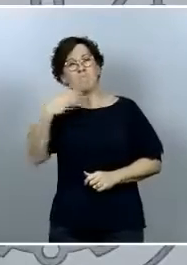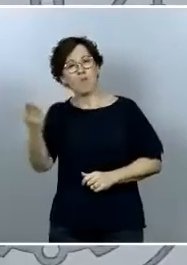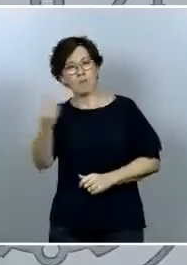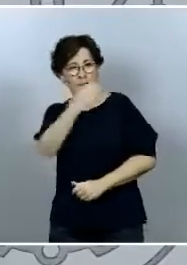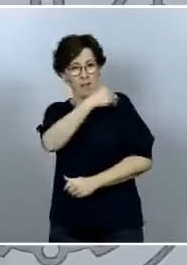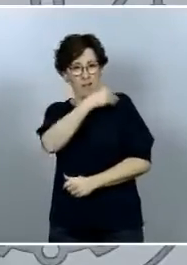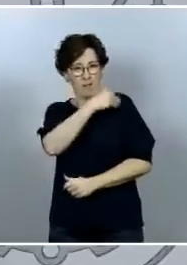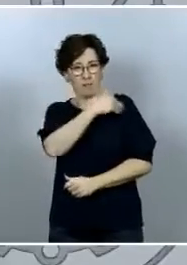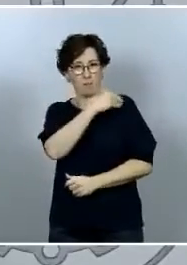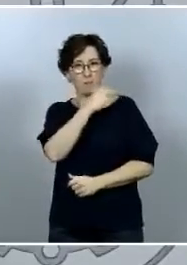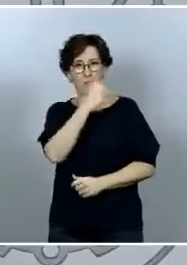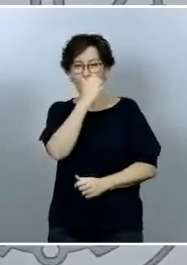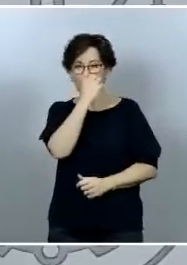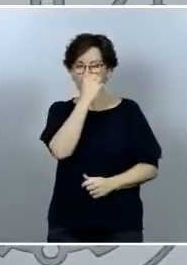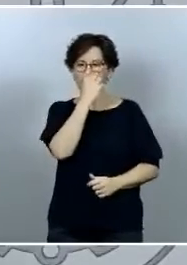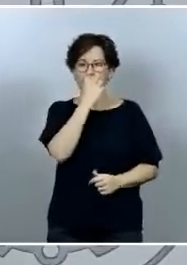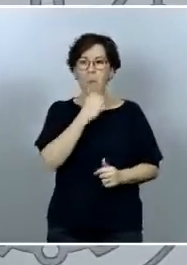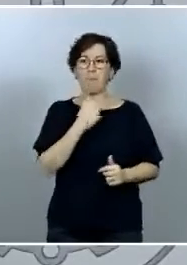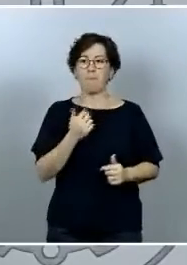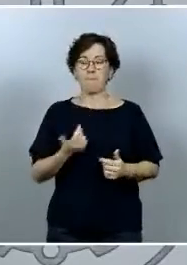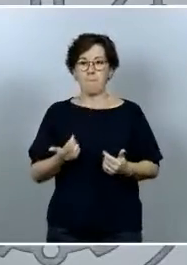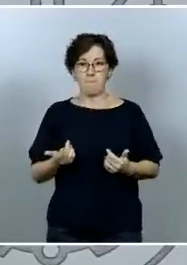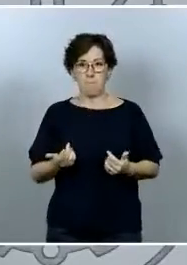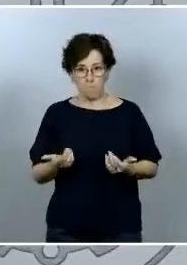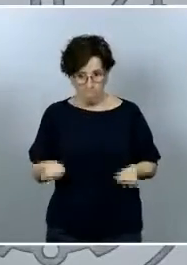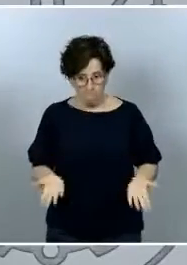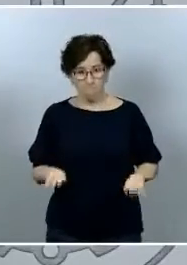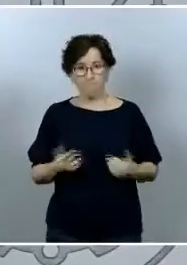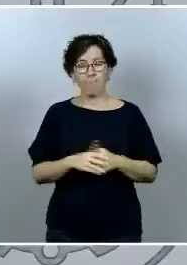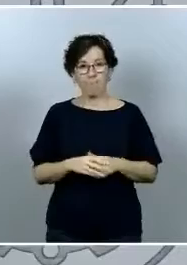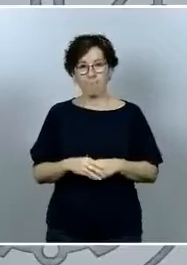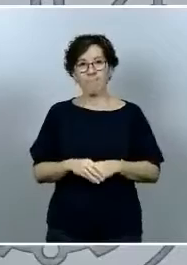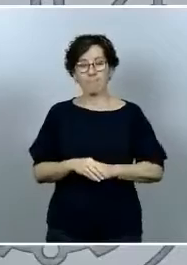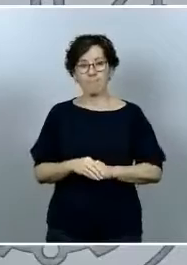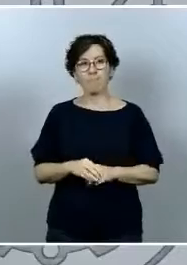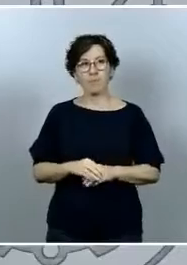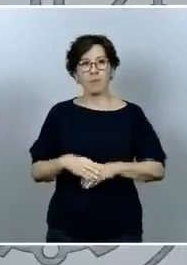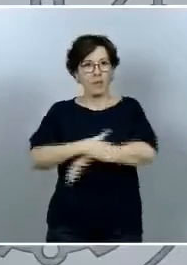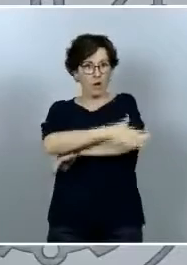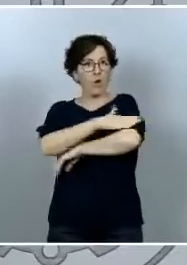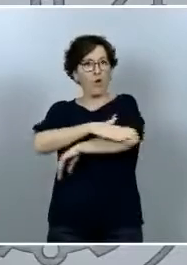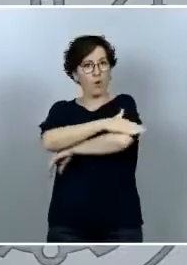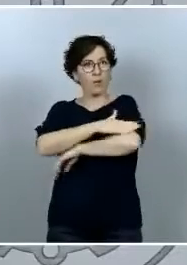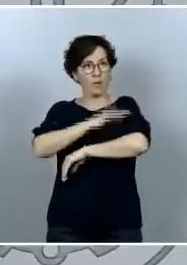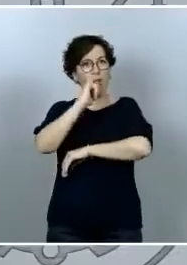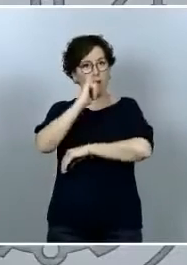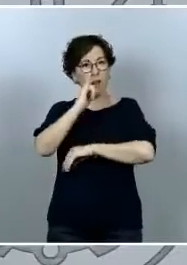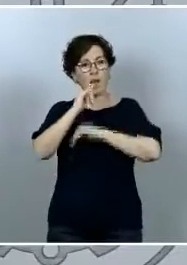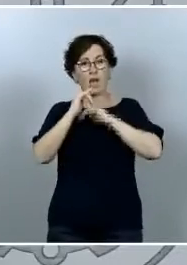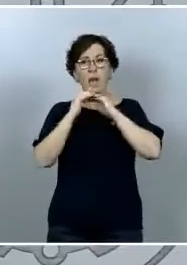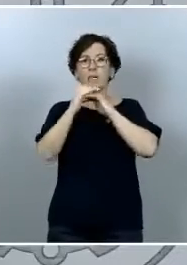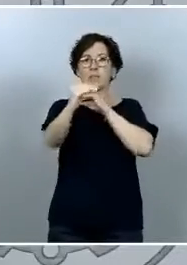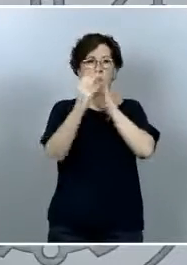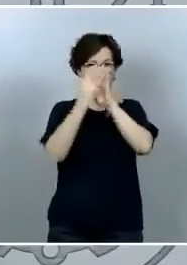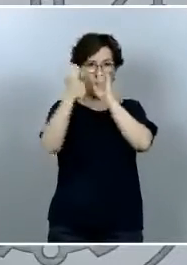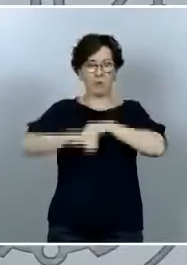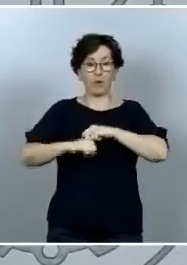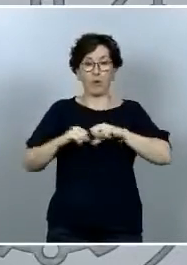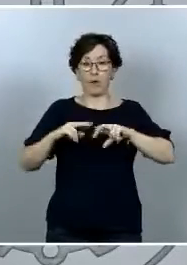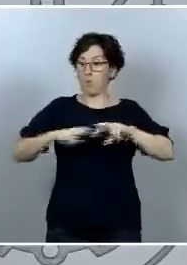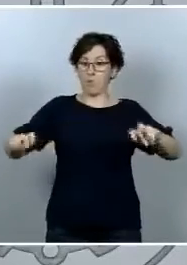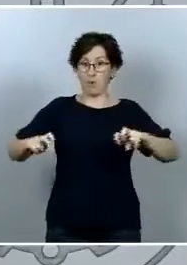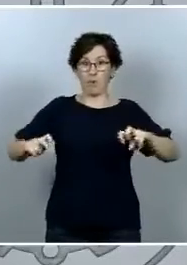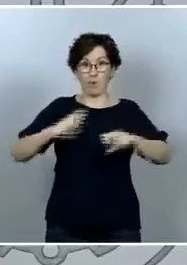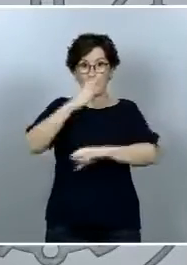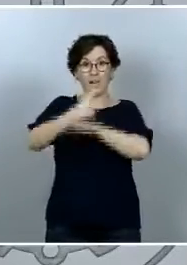decirle que por supuesto el gobierno tiene acuerdos estables de inicio de legislatura con los llamados